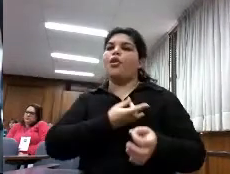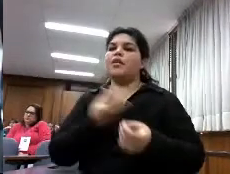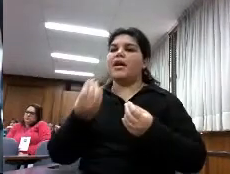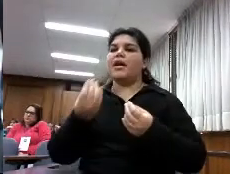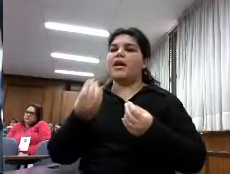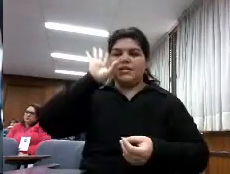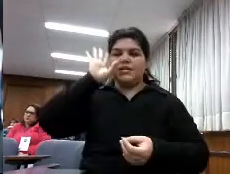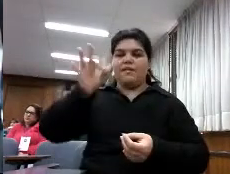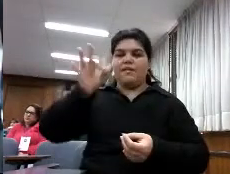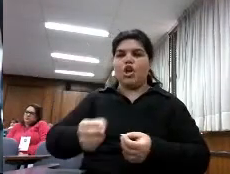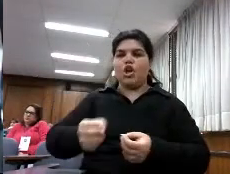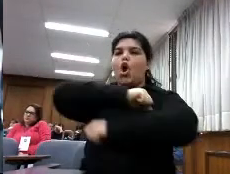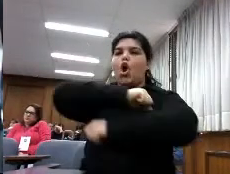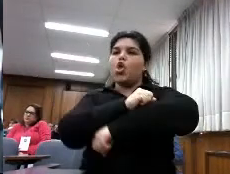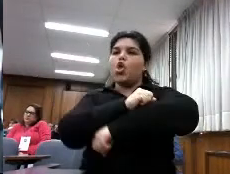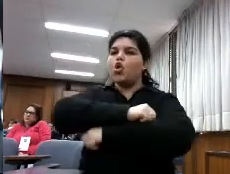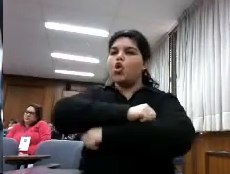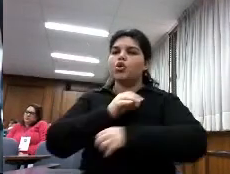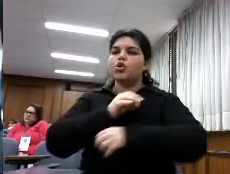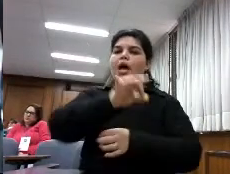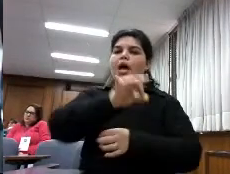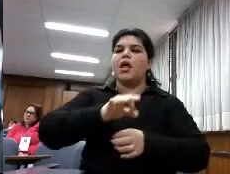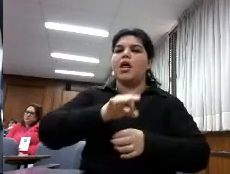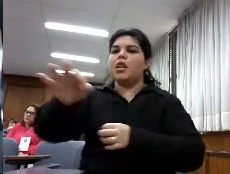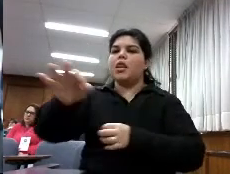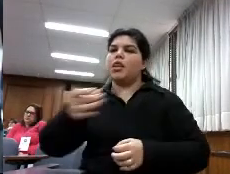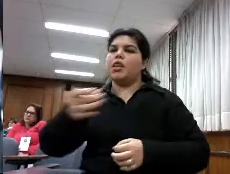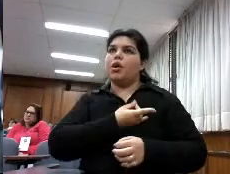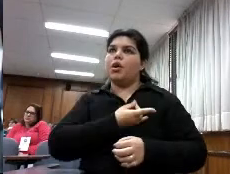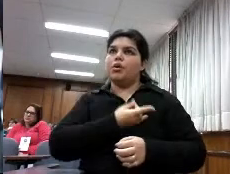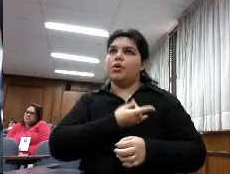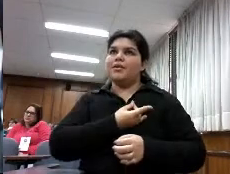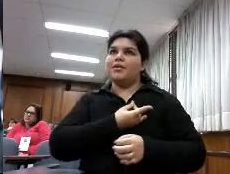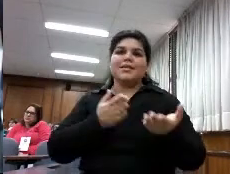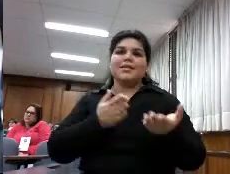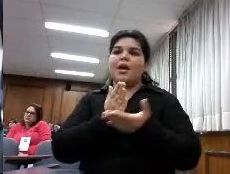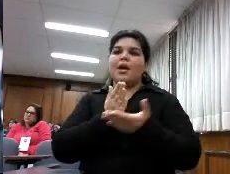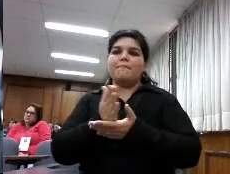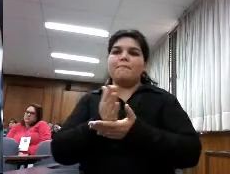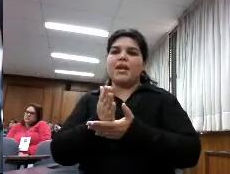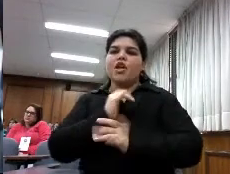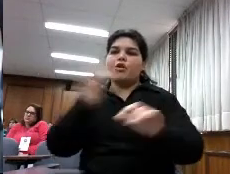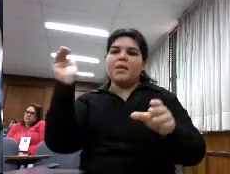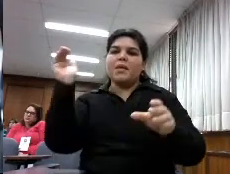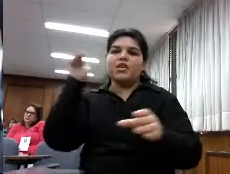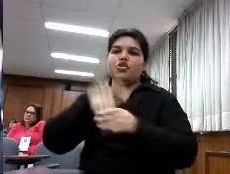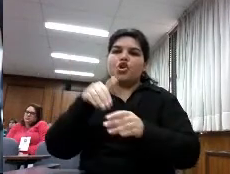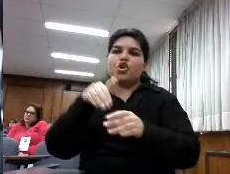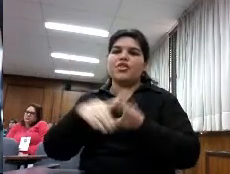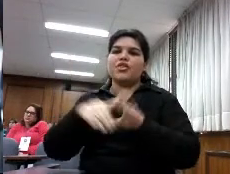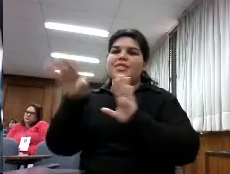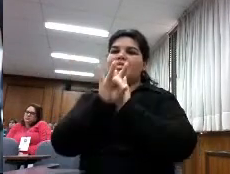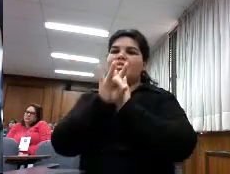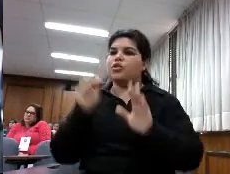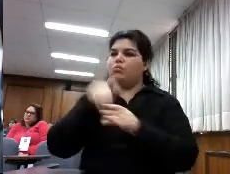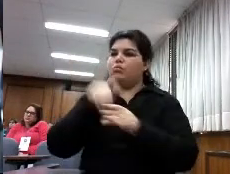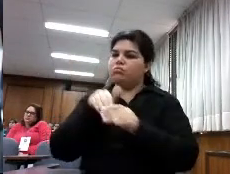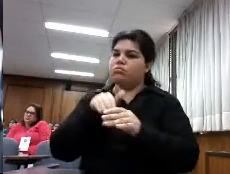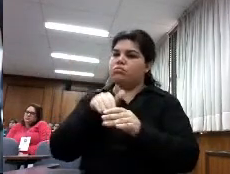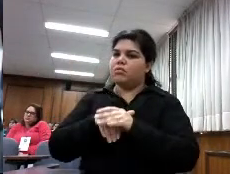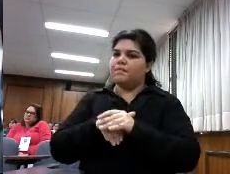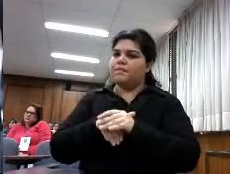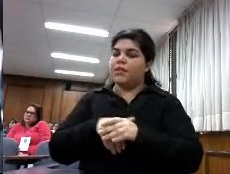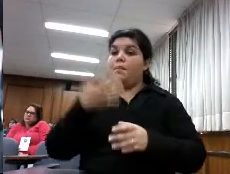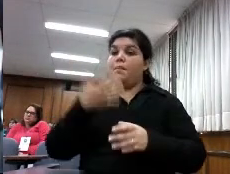patrones comerciales o cualquier cosa que hacemos queda registrada pero no solo voluntariamente cuando damos un me gusta en Facebook cuando